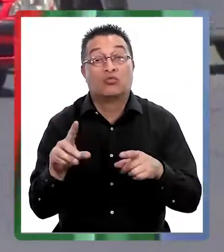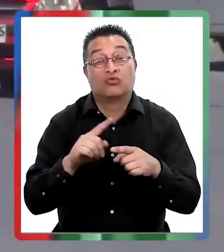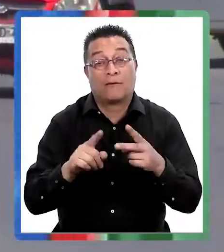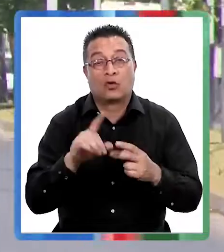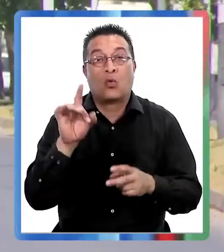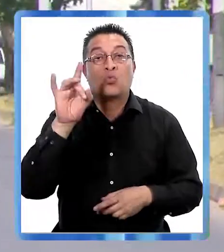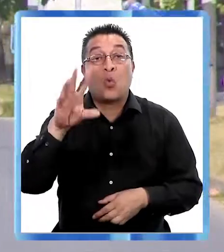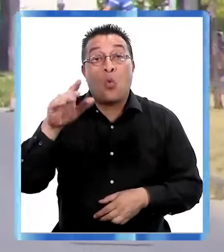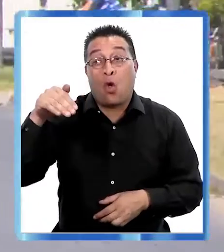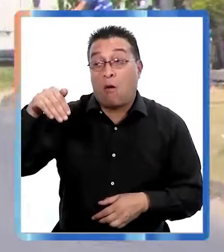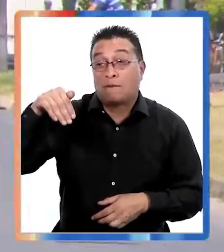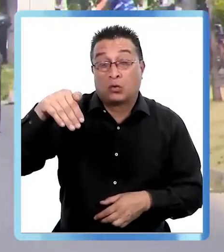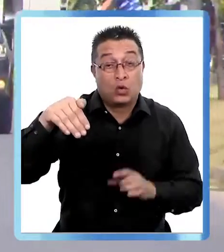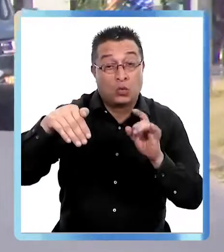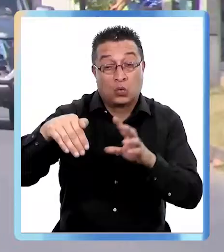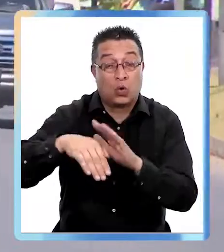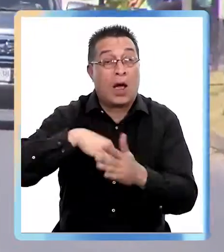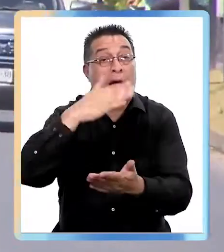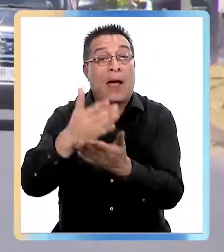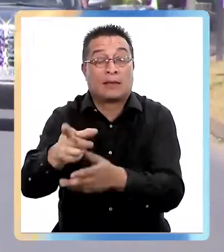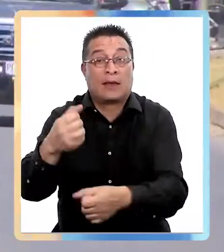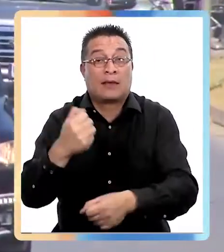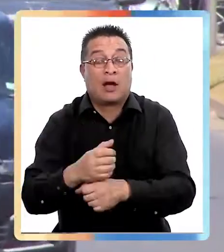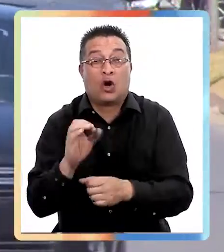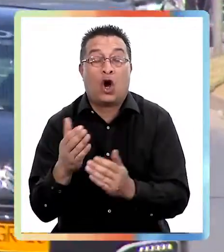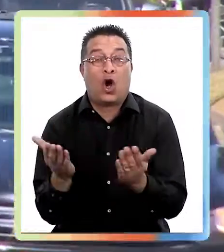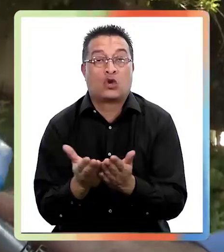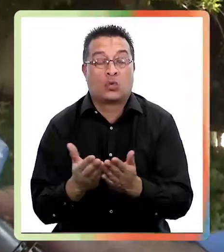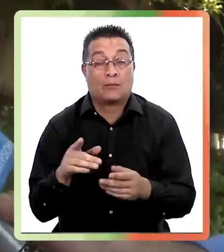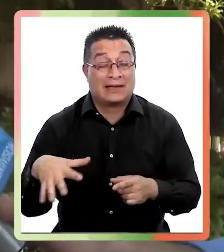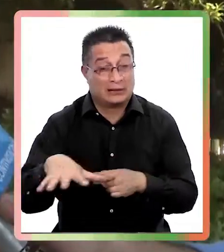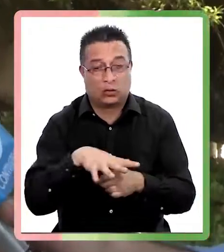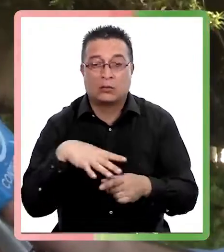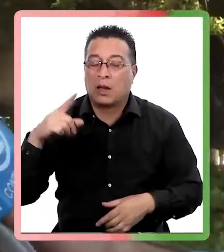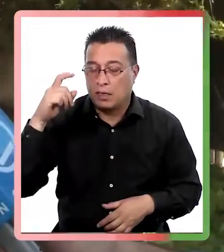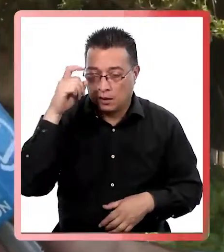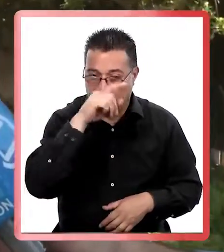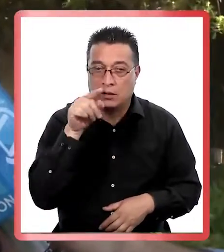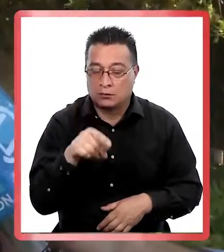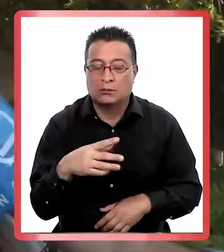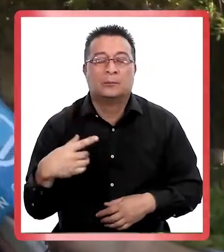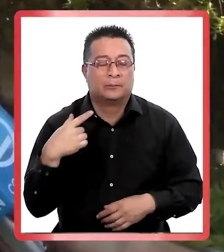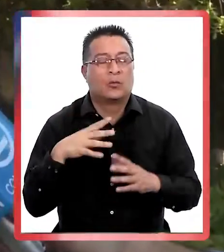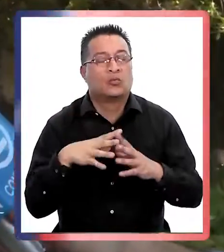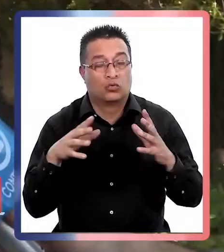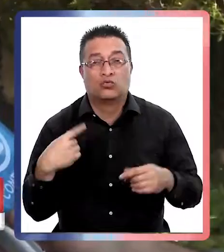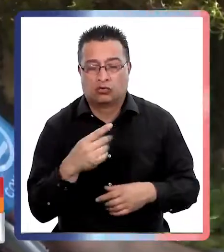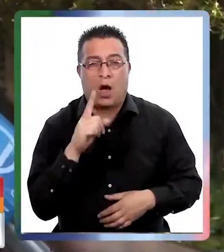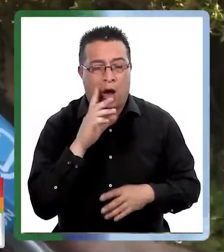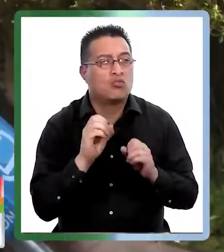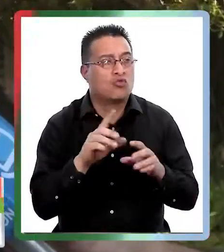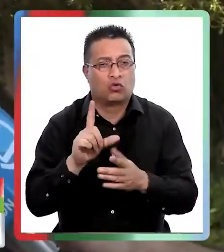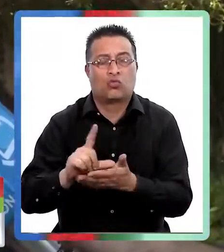muchas veces dependen de un solo recorrido para movilizarse hasta su lugar de trabajo o estudio. La situación es compleja, es caótica, nosotros